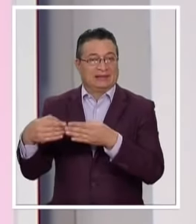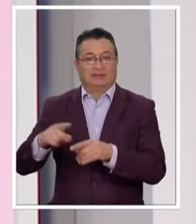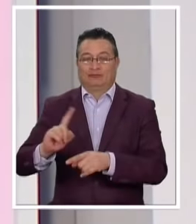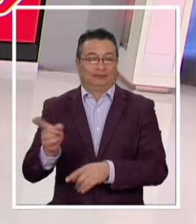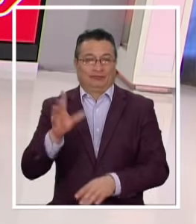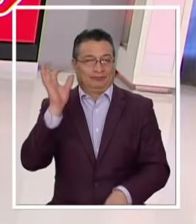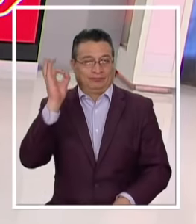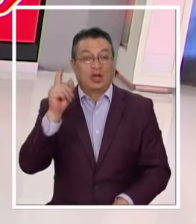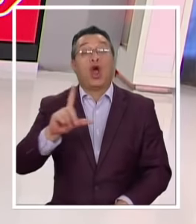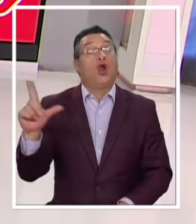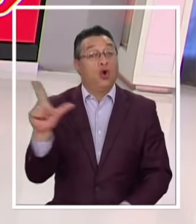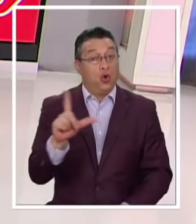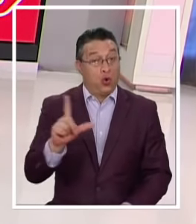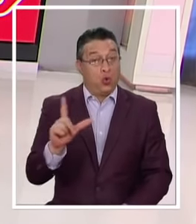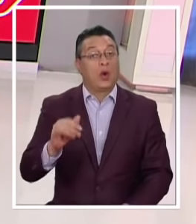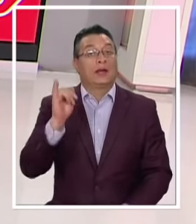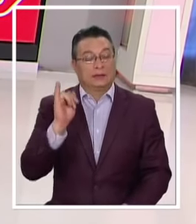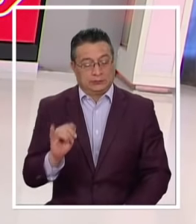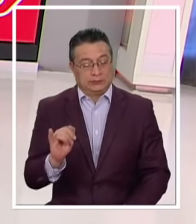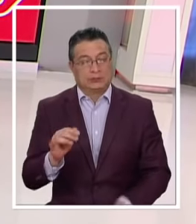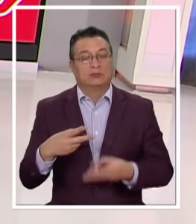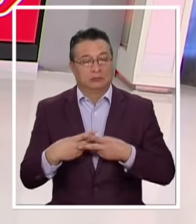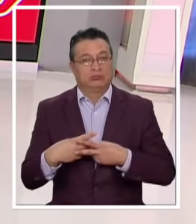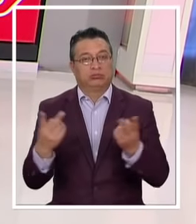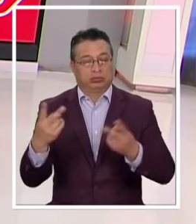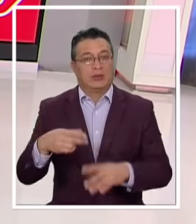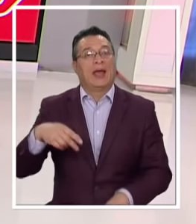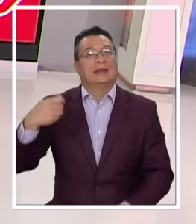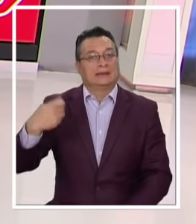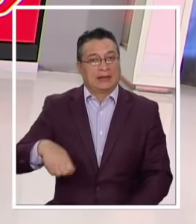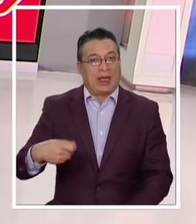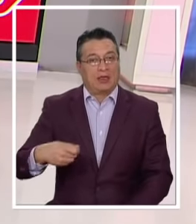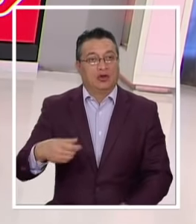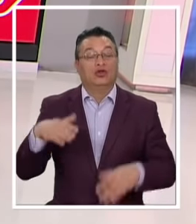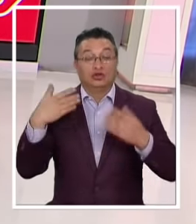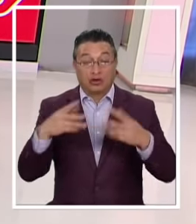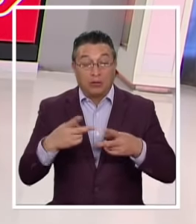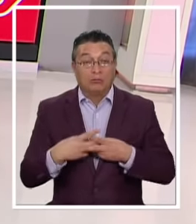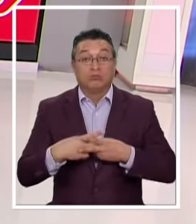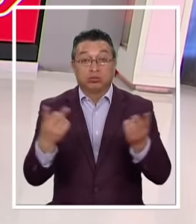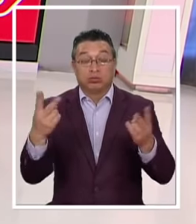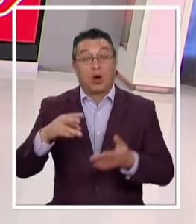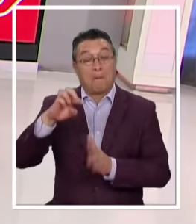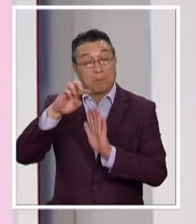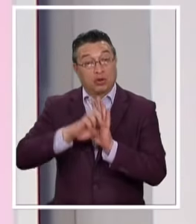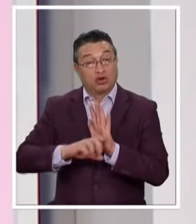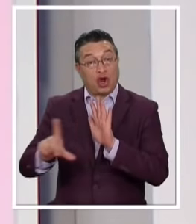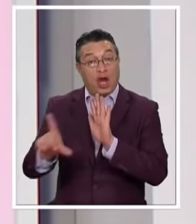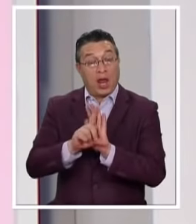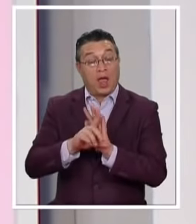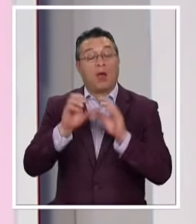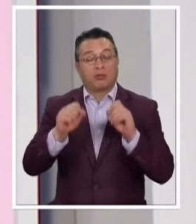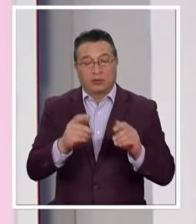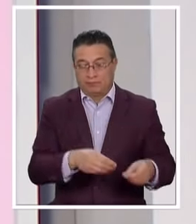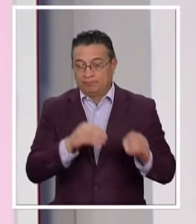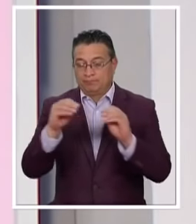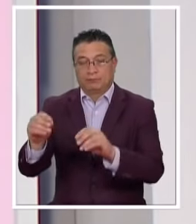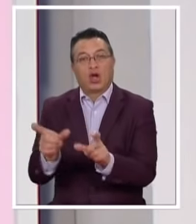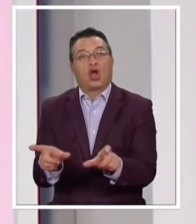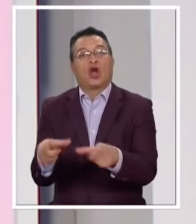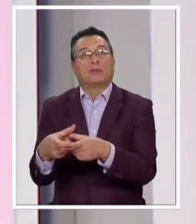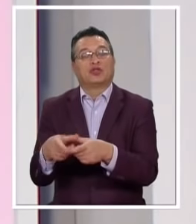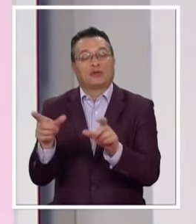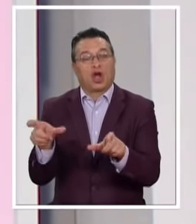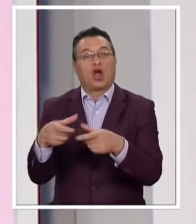Por lo tanto el día lunes recién se da cuenta en el Senado Dada cuenta en el Senado el proyecto de ley puede pasar a una comisión En este